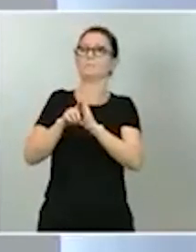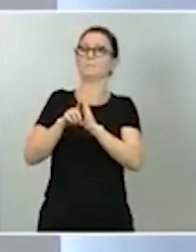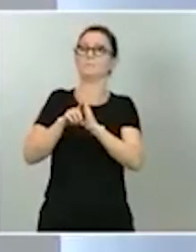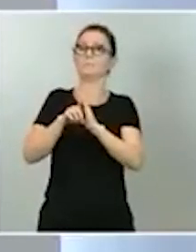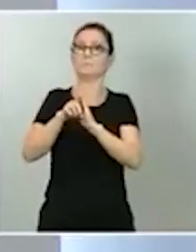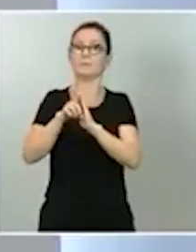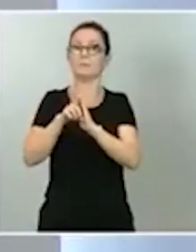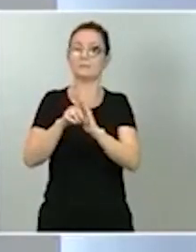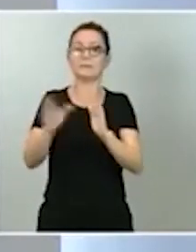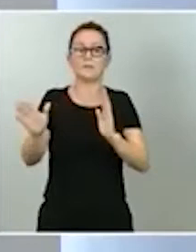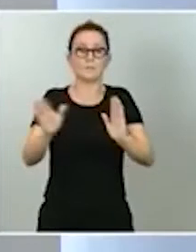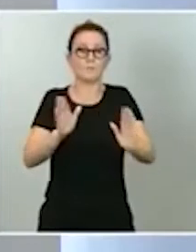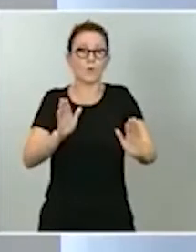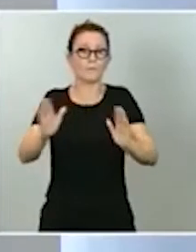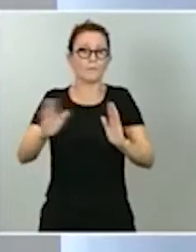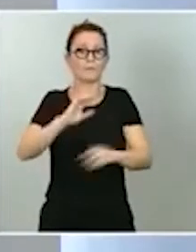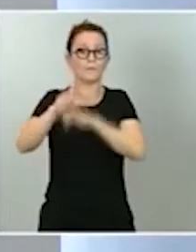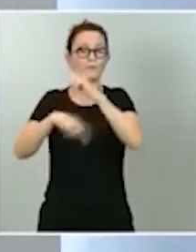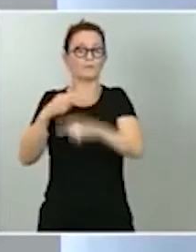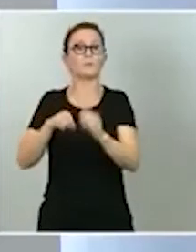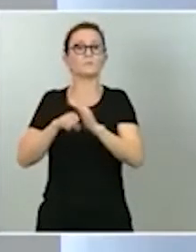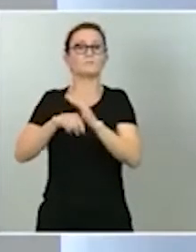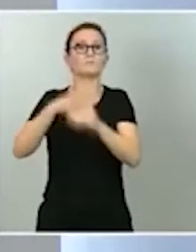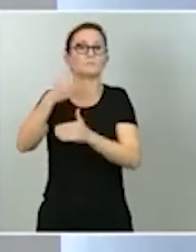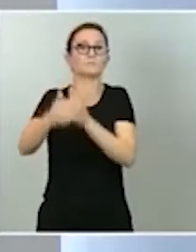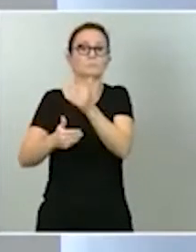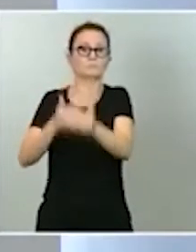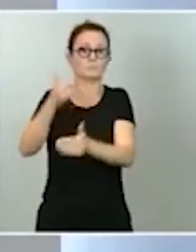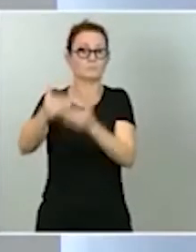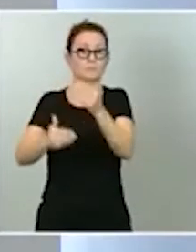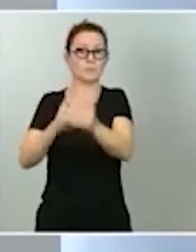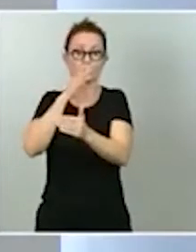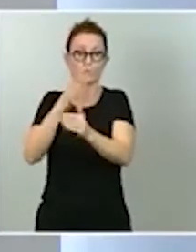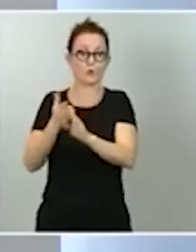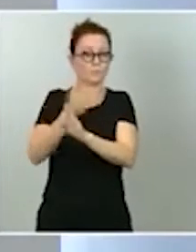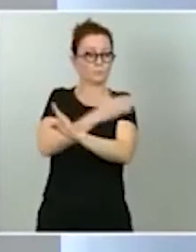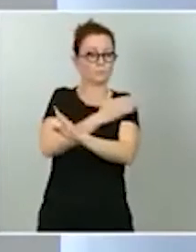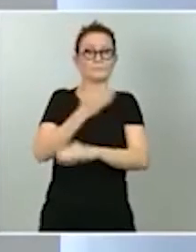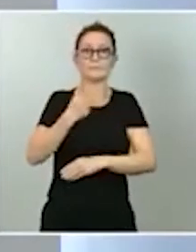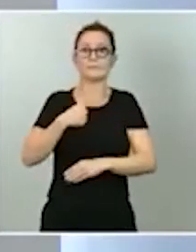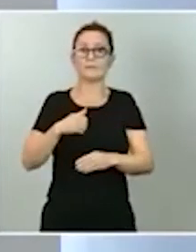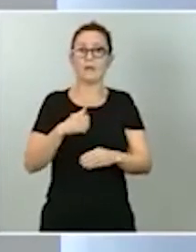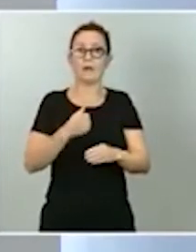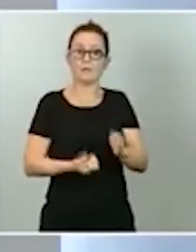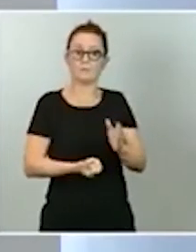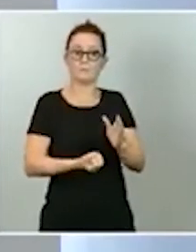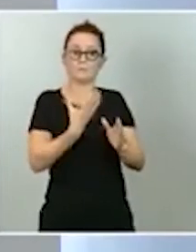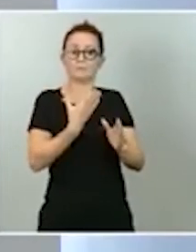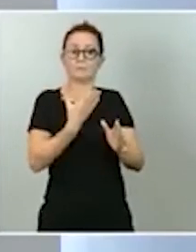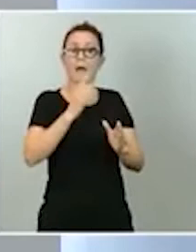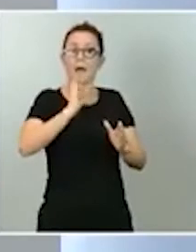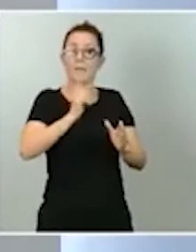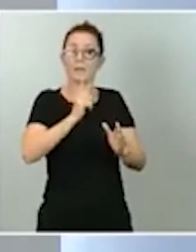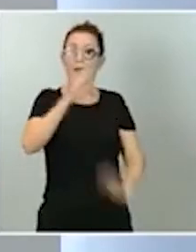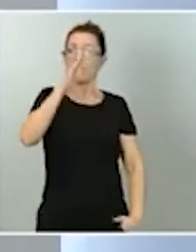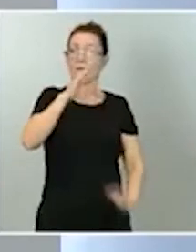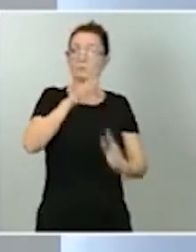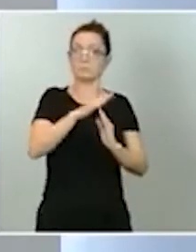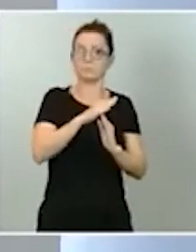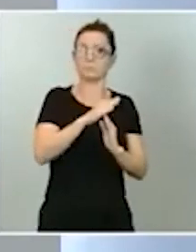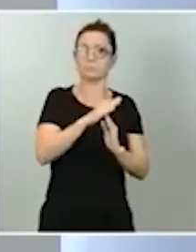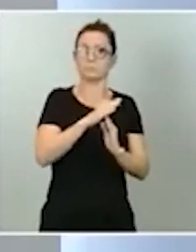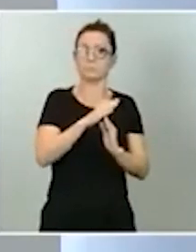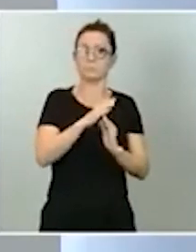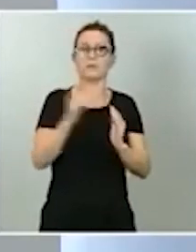y se recupera rápidamente en cuanto se deja atrás esa mayor amenaza de la pandemia. Eso es lo que nos